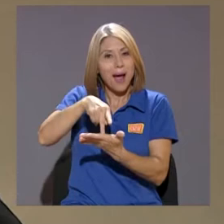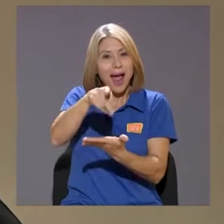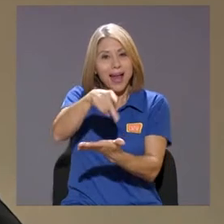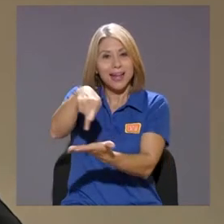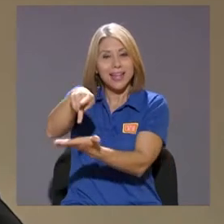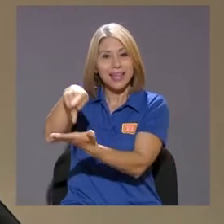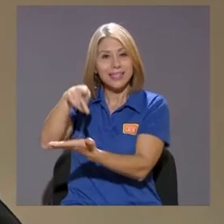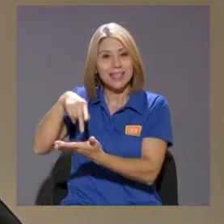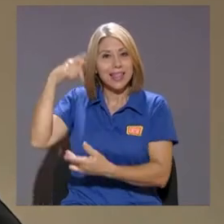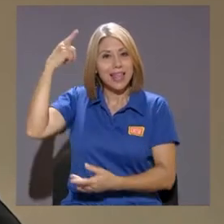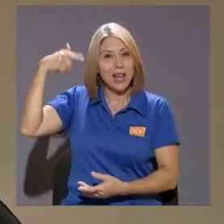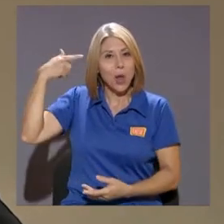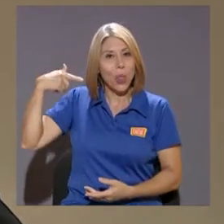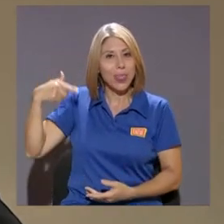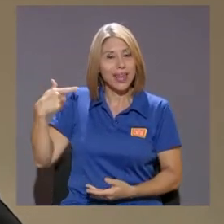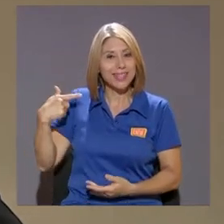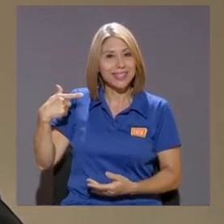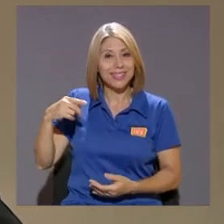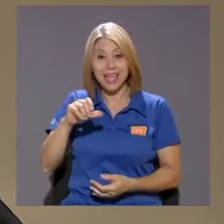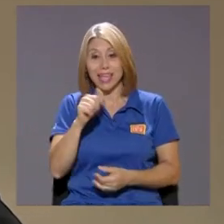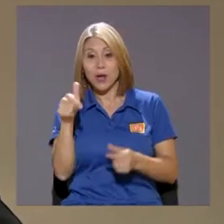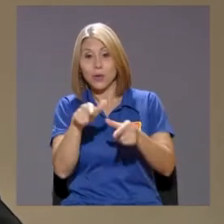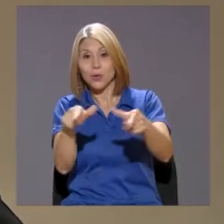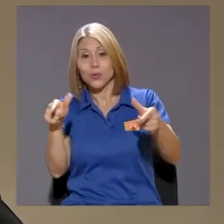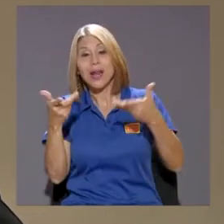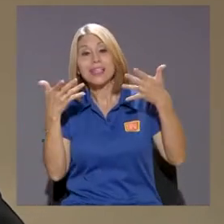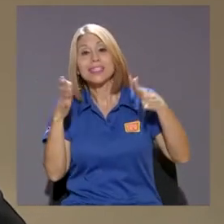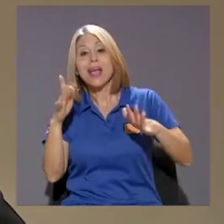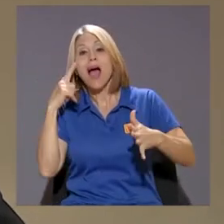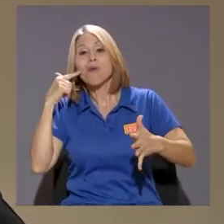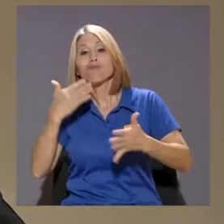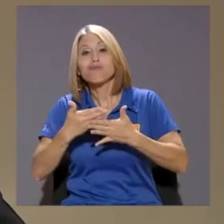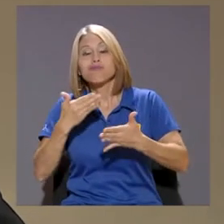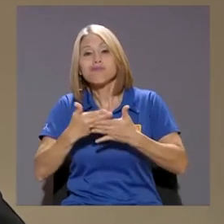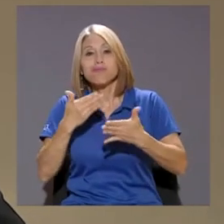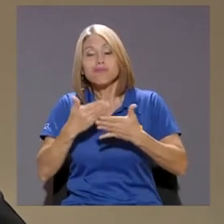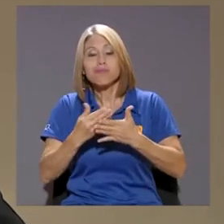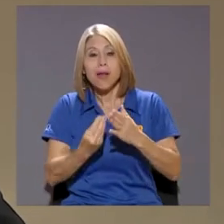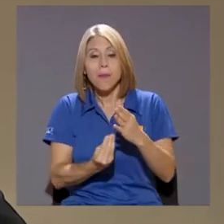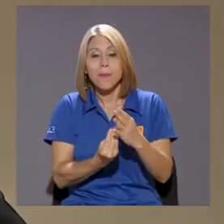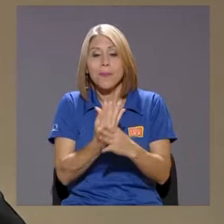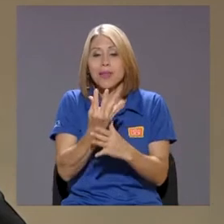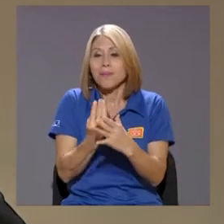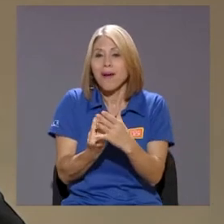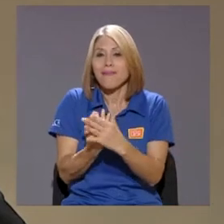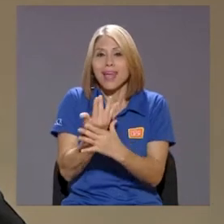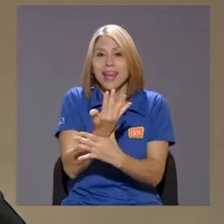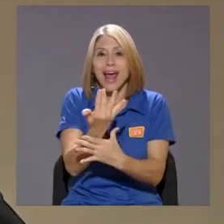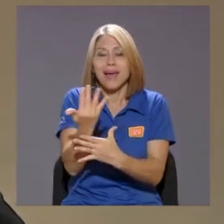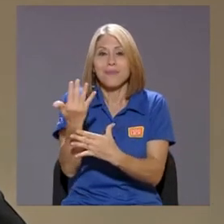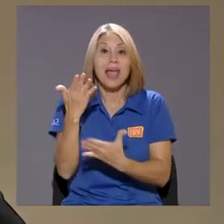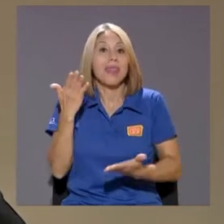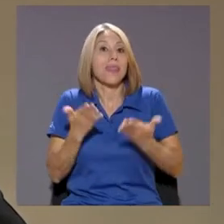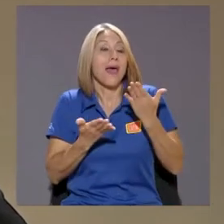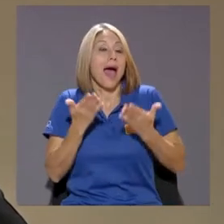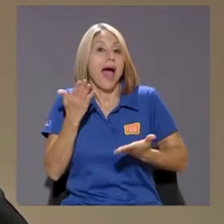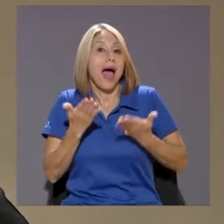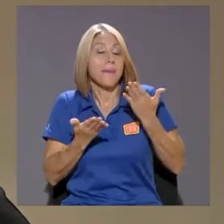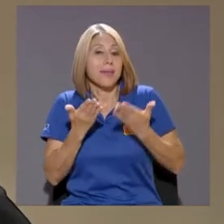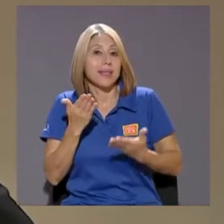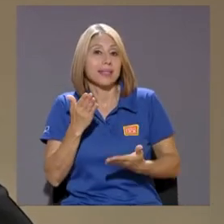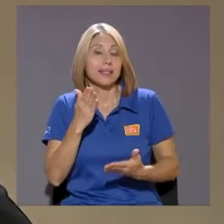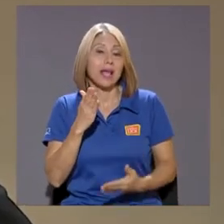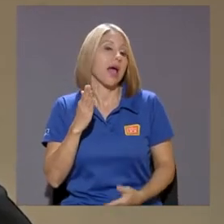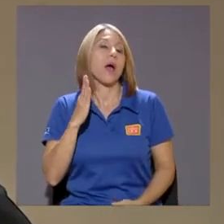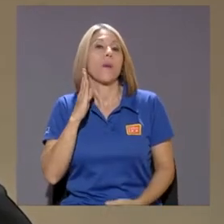Y en otros lugares de la ciudad debe haber señales de la primavera En Bruselas debe haber muchas flores porque esa zona